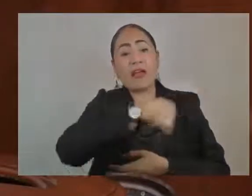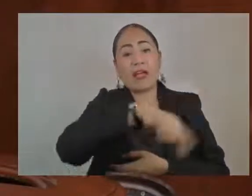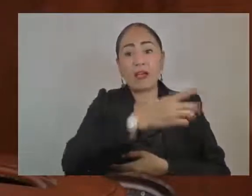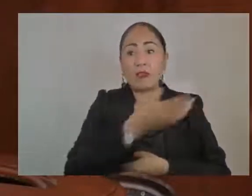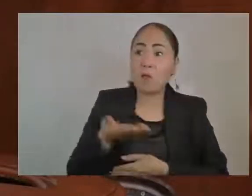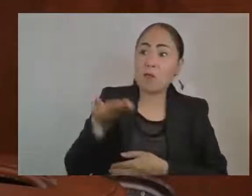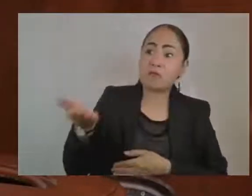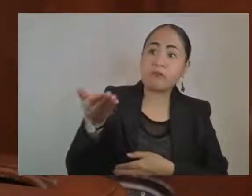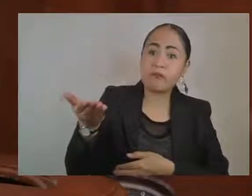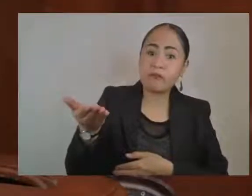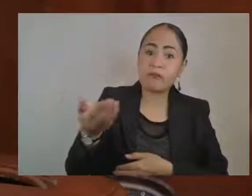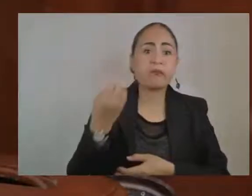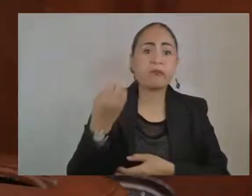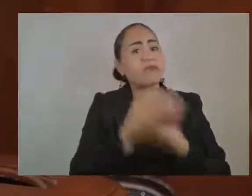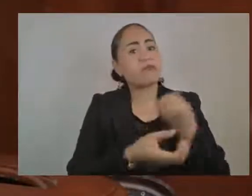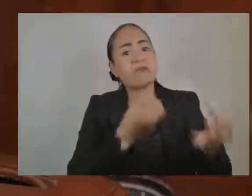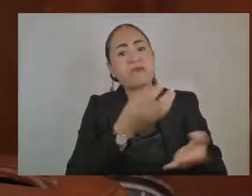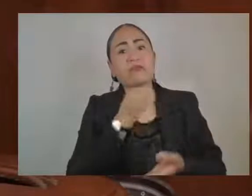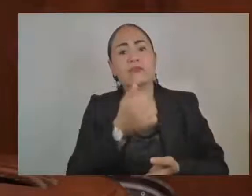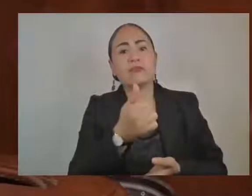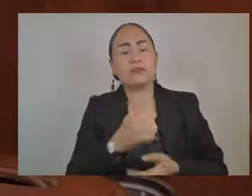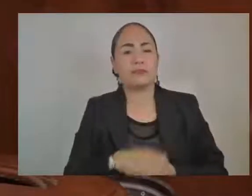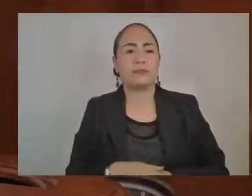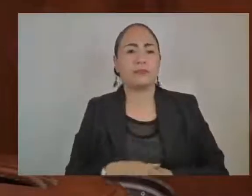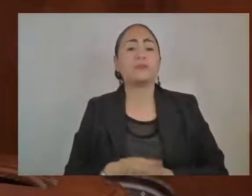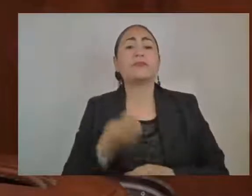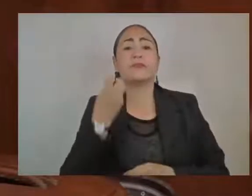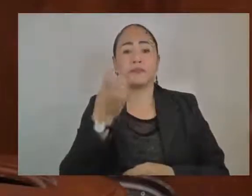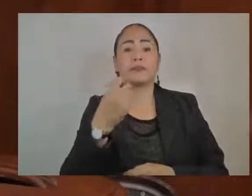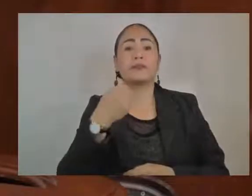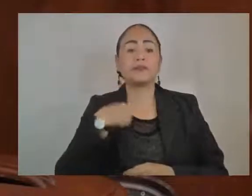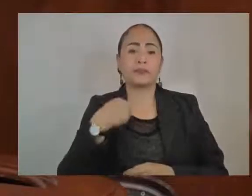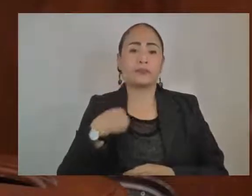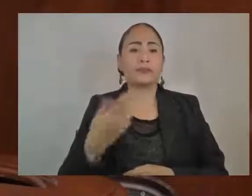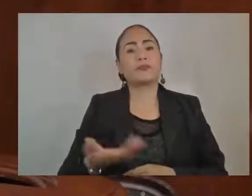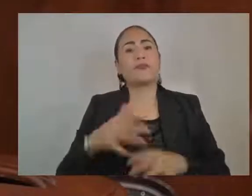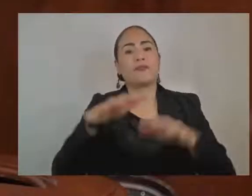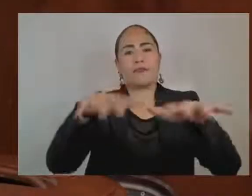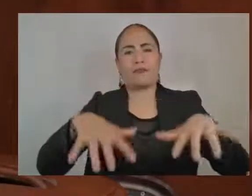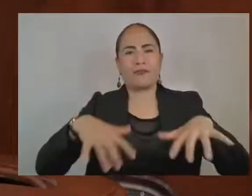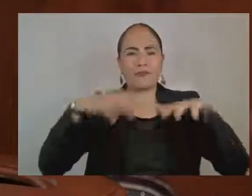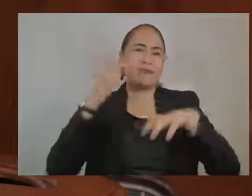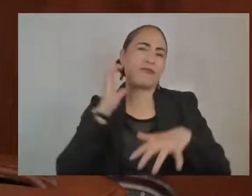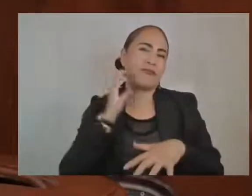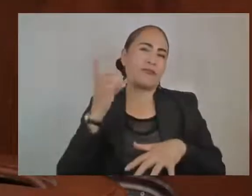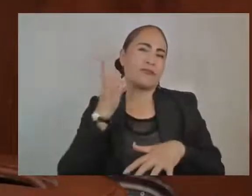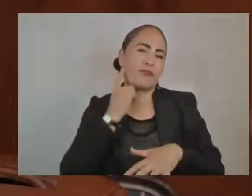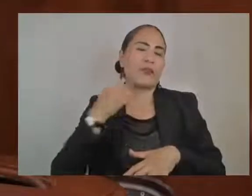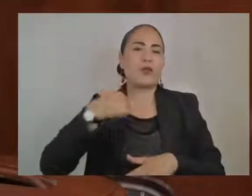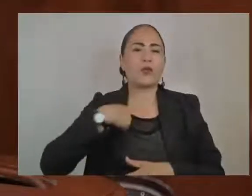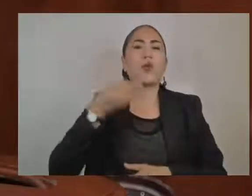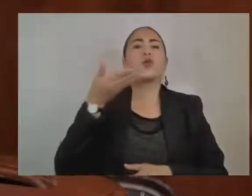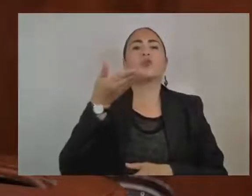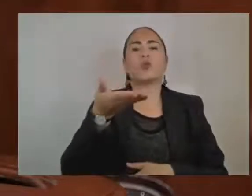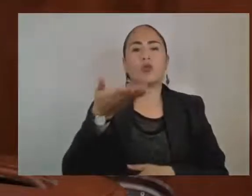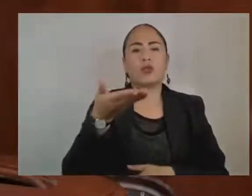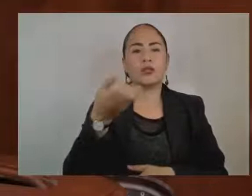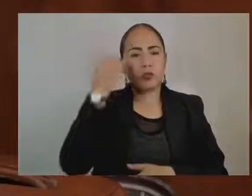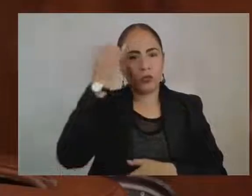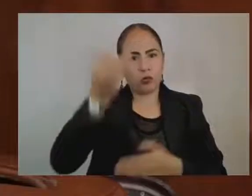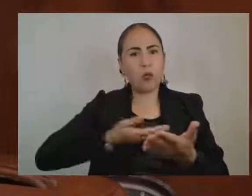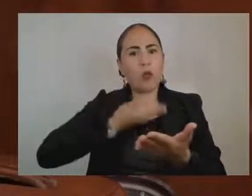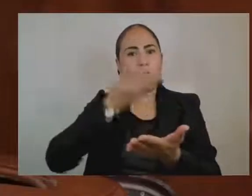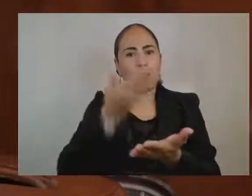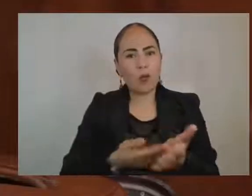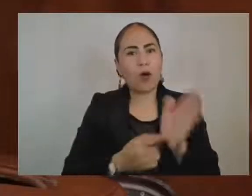Por lo anterior expuesto, someto a consideración de esta honorable soberanía la siguiente iniciativa con proyecto de